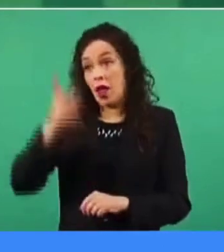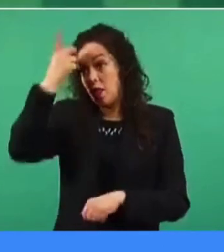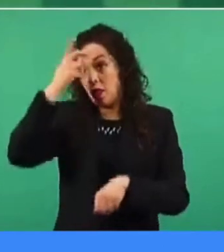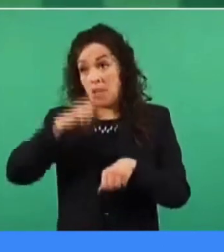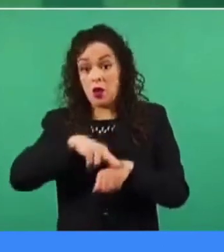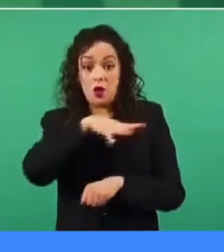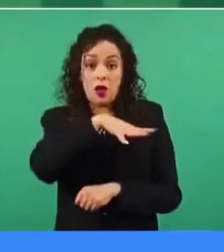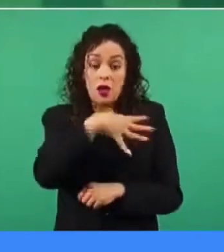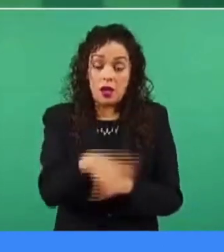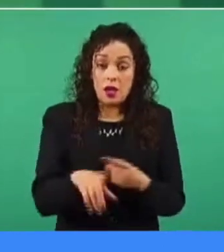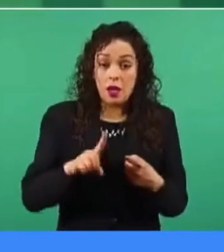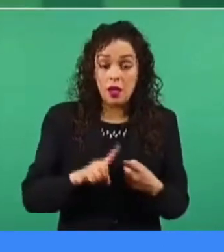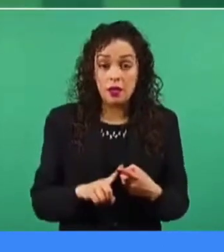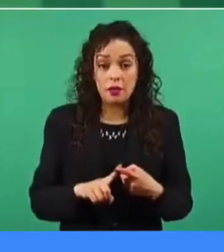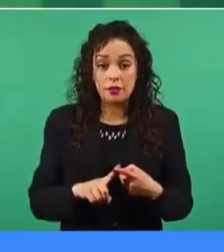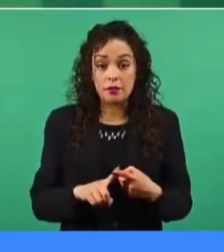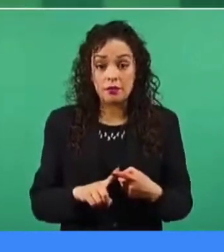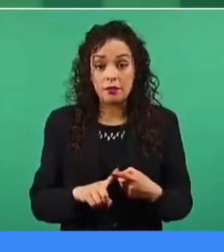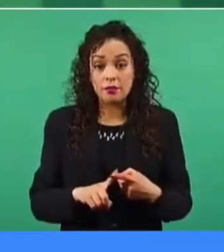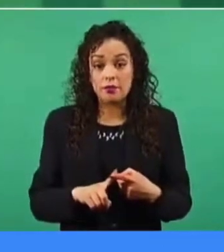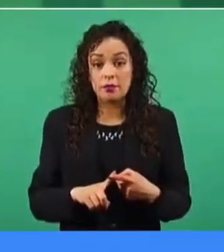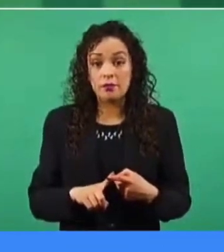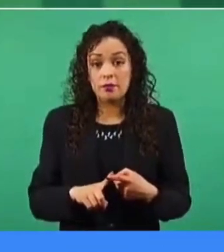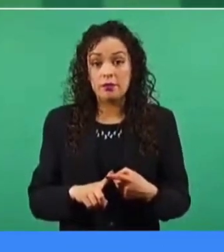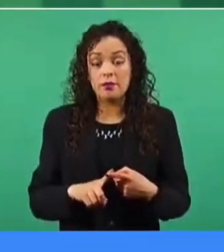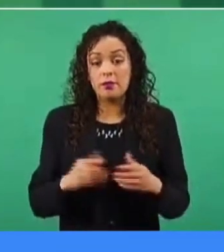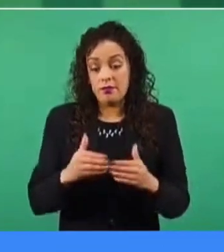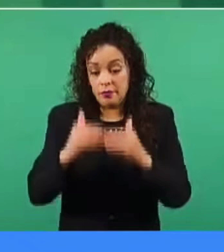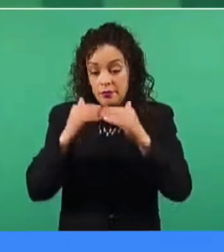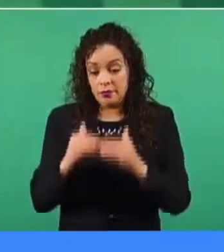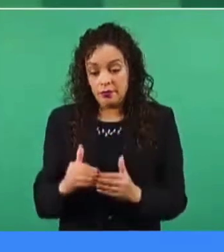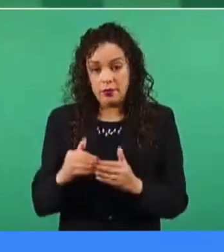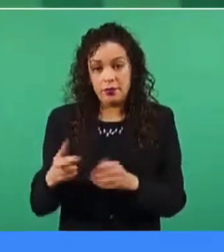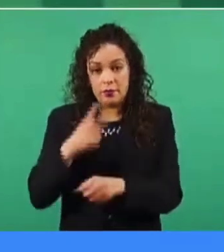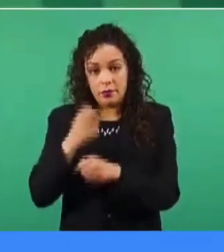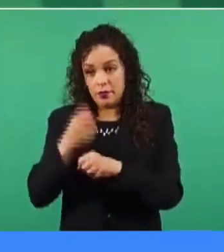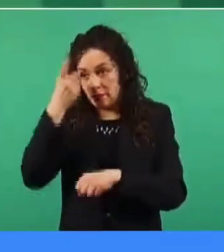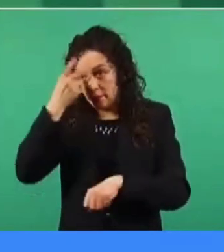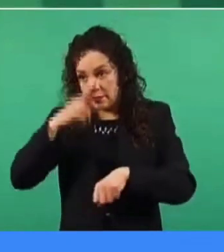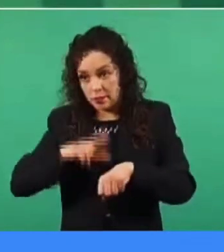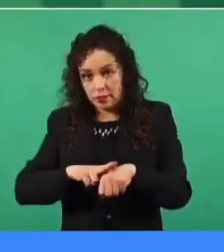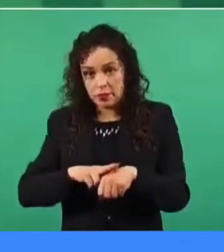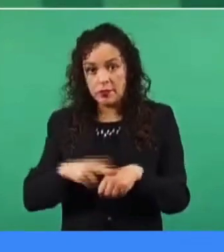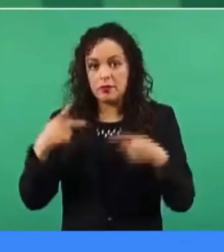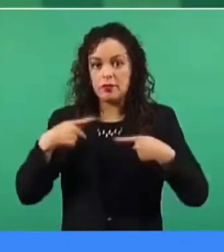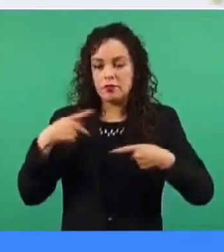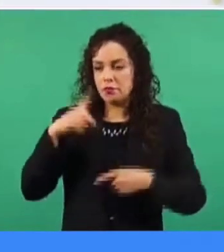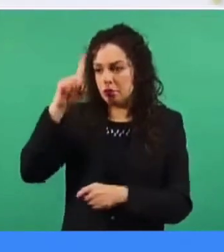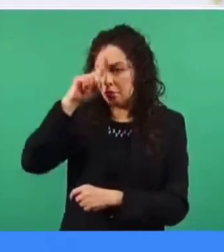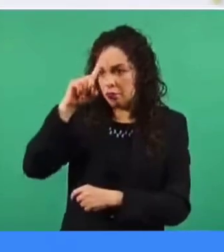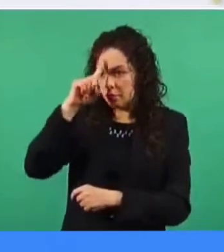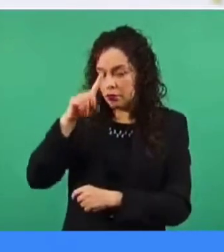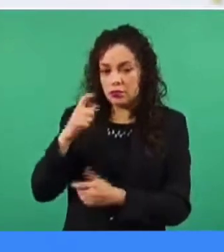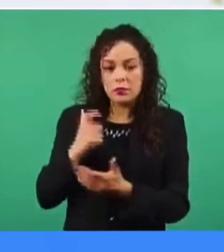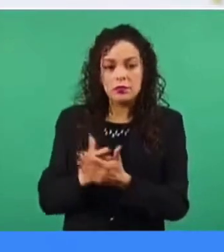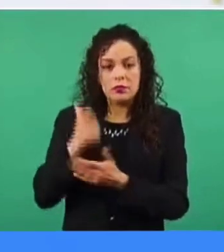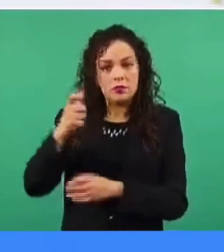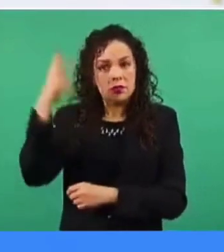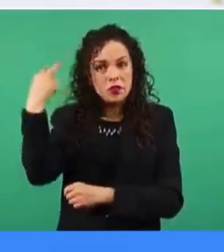con sus subdirectores, asesores, viáticos,